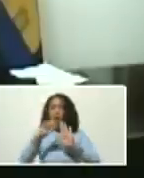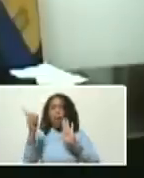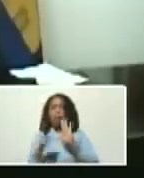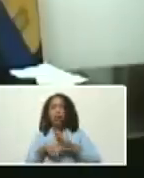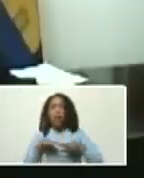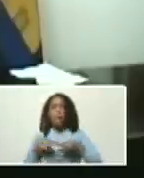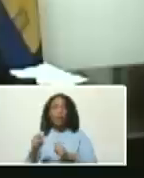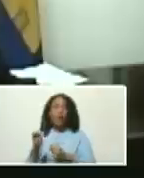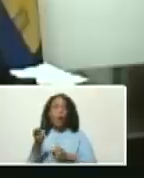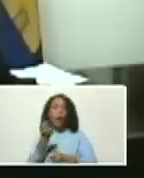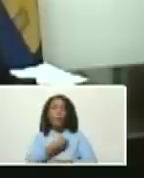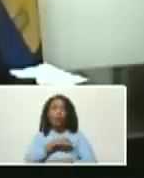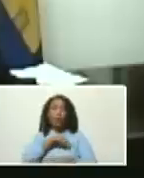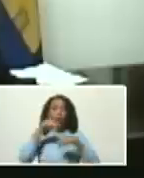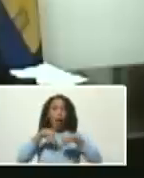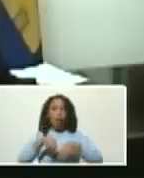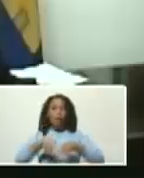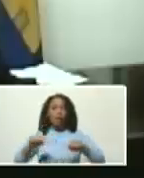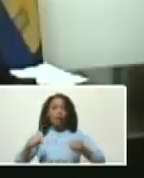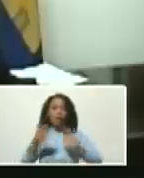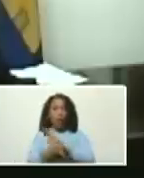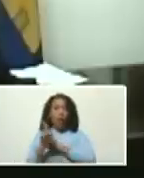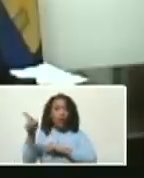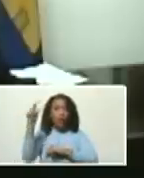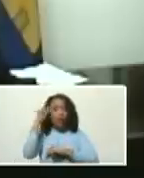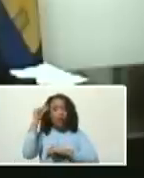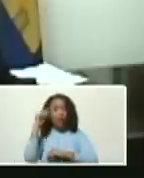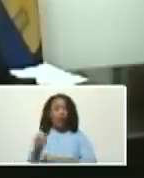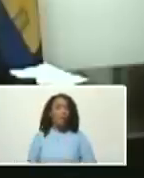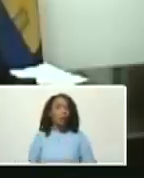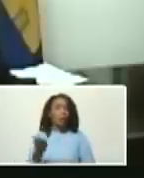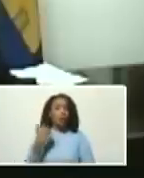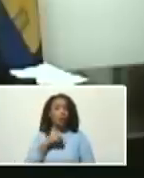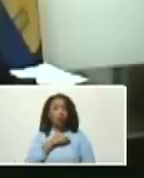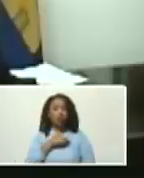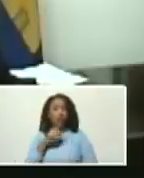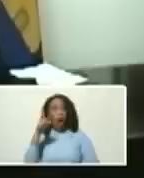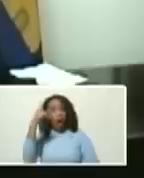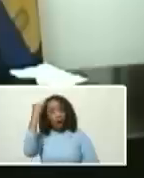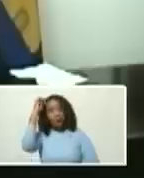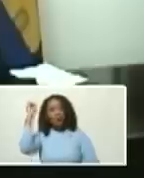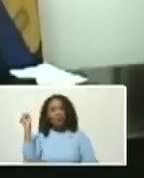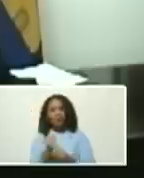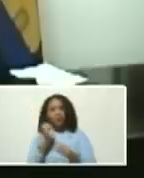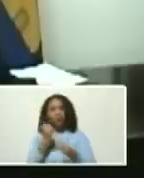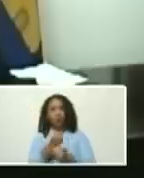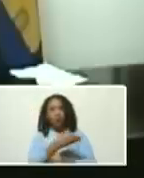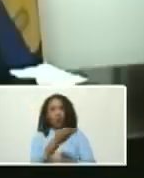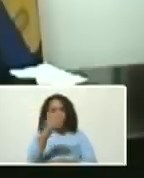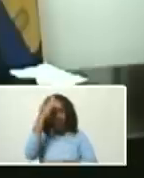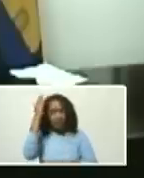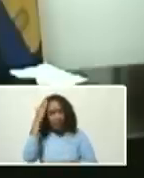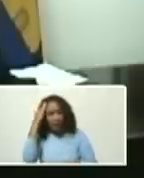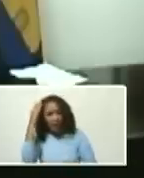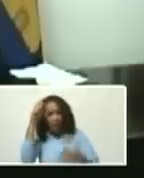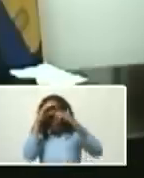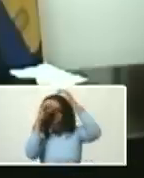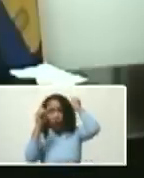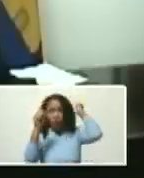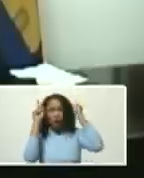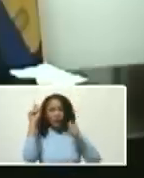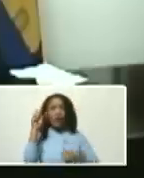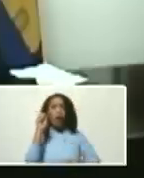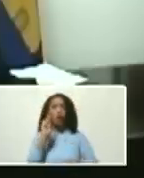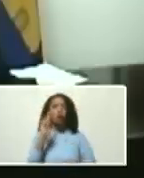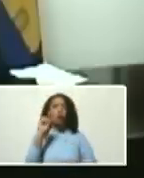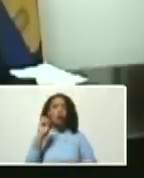español en esta tierra y es una fecha icónica para nosotros se está trabajando como usted sabe con el embajador Valero en la UNESCO para